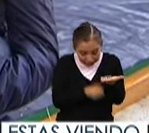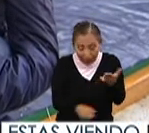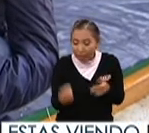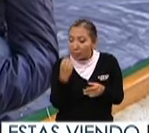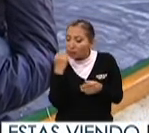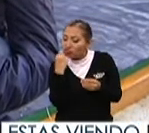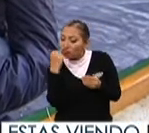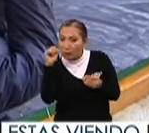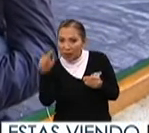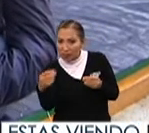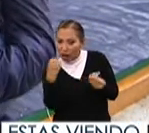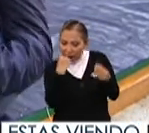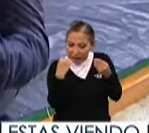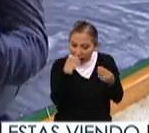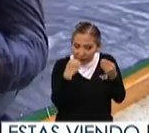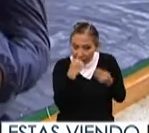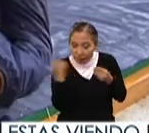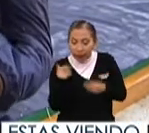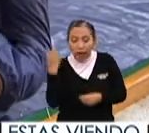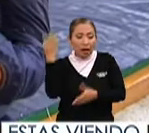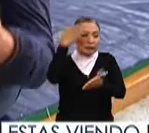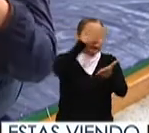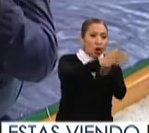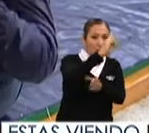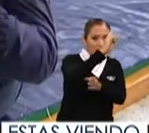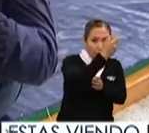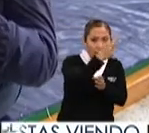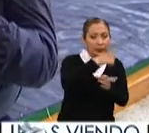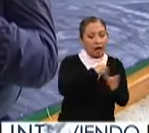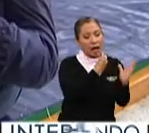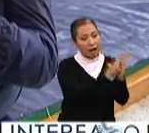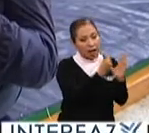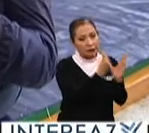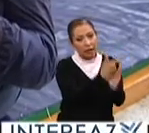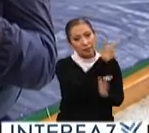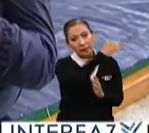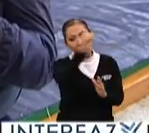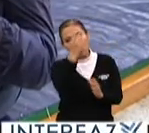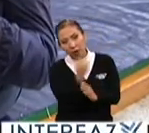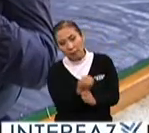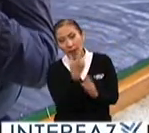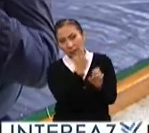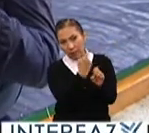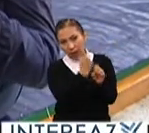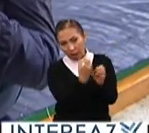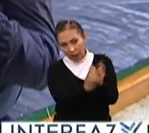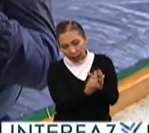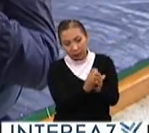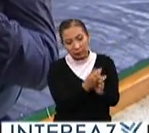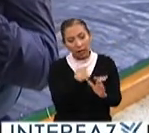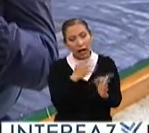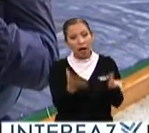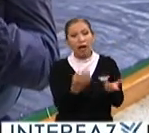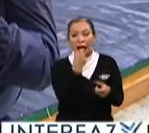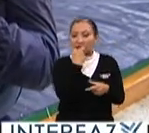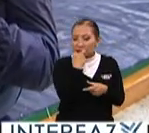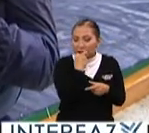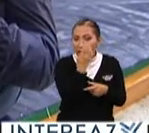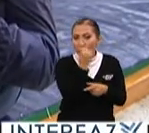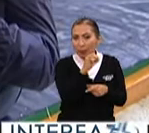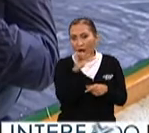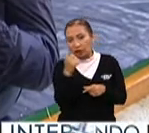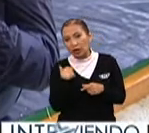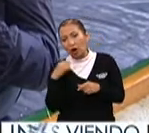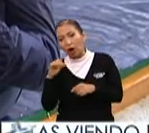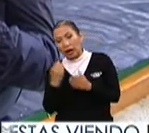desayuno es ahora me vengo a la universidad tengo clase de 7 a 9 mi primer clase me como un snack de 9 a 11